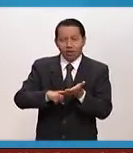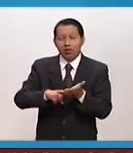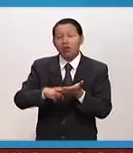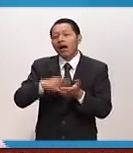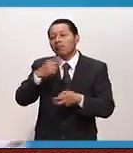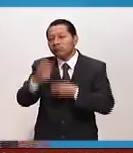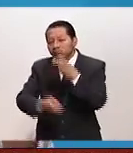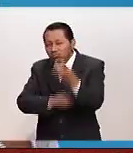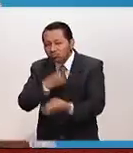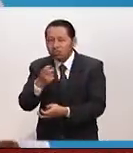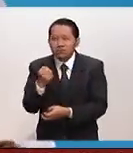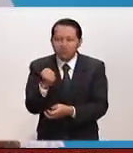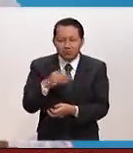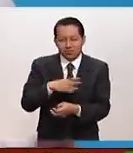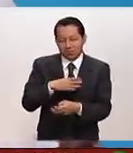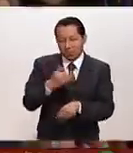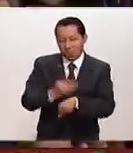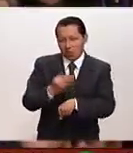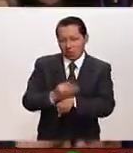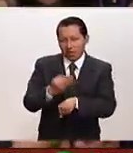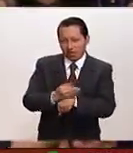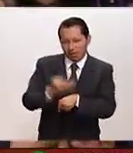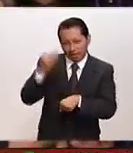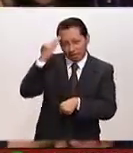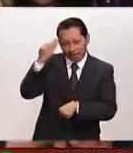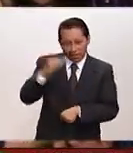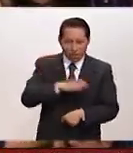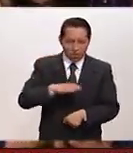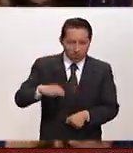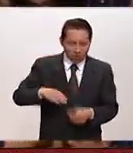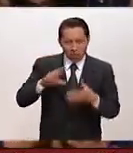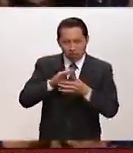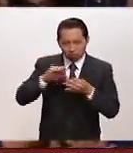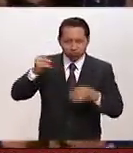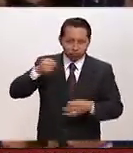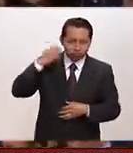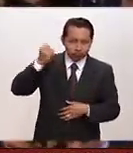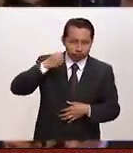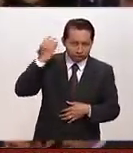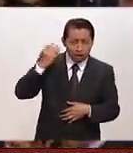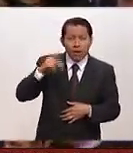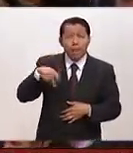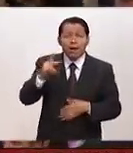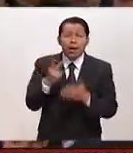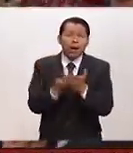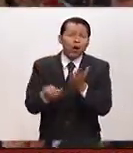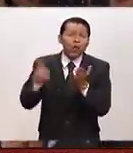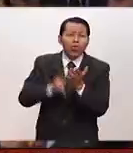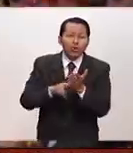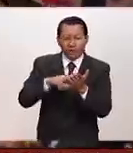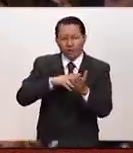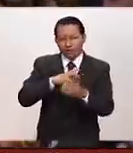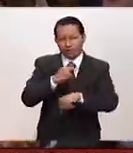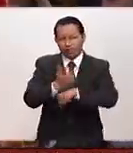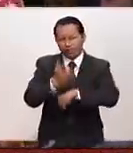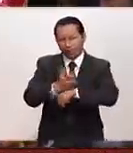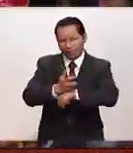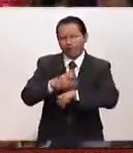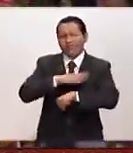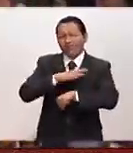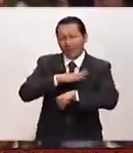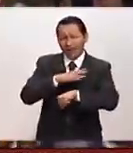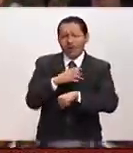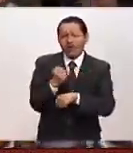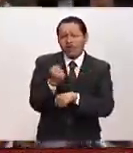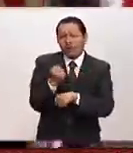rebasada en estos tiempos de campaña. Pero también hay otra realidad en Estados Unidos y son esos poderes fácticos, los lobbies,